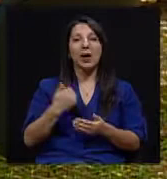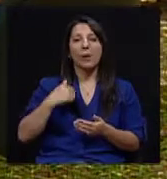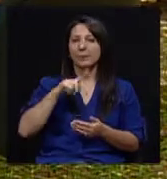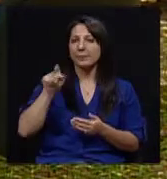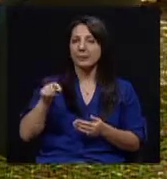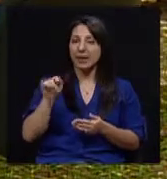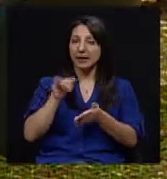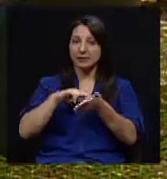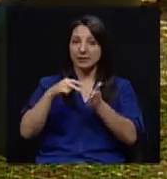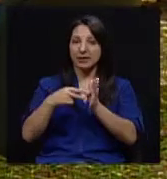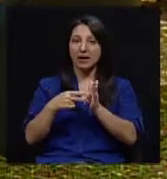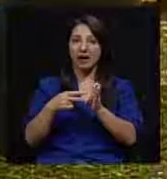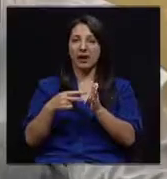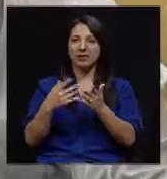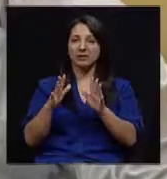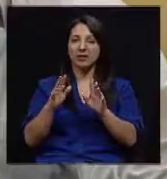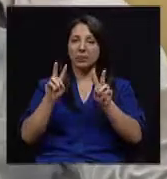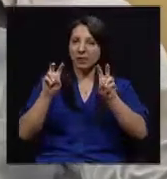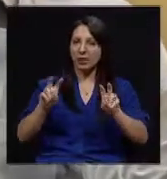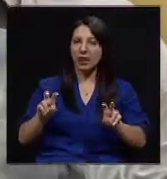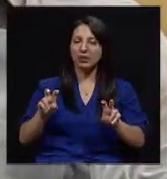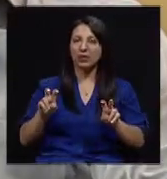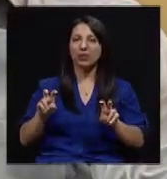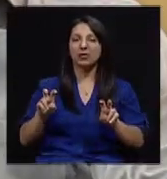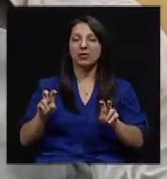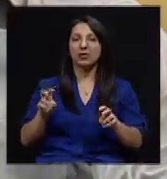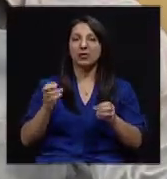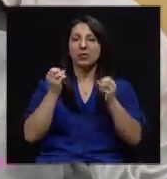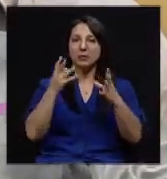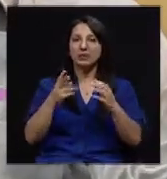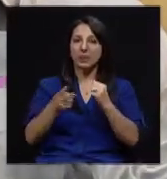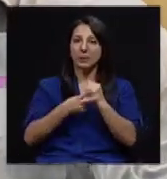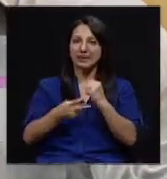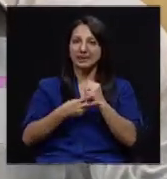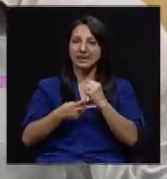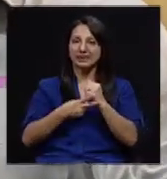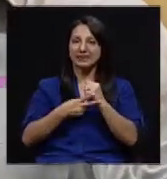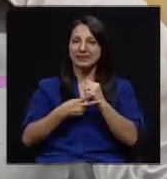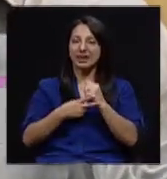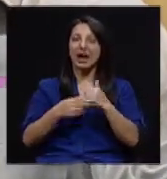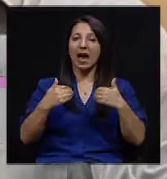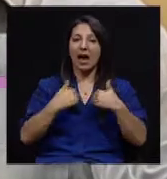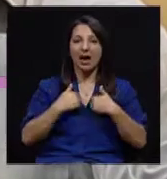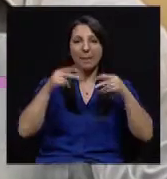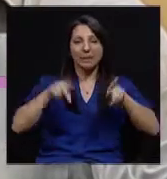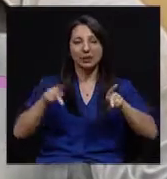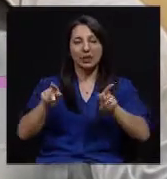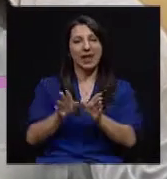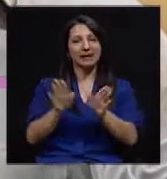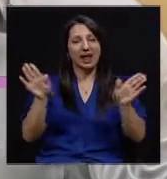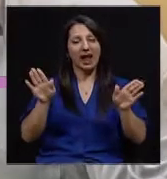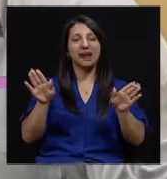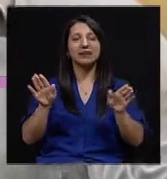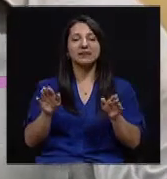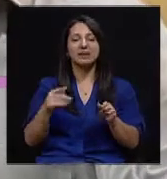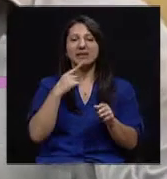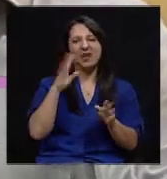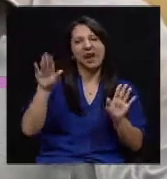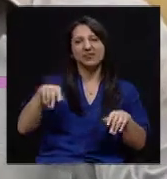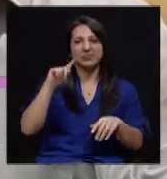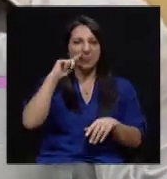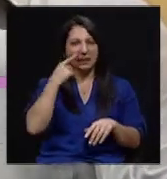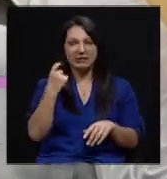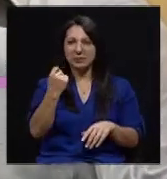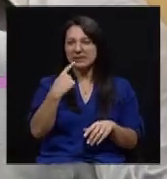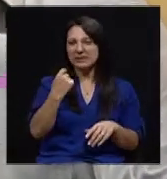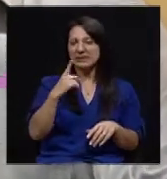valorando el hecho de que muchas veces existen personas en general que dicen, pues no, no me da pereza tomarme